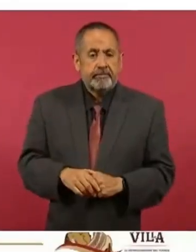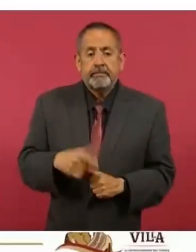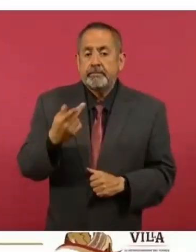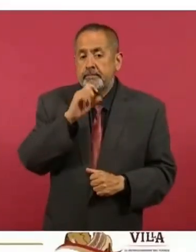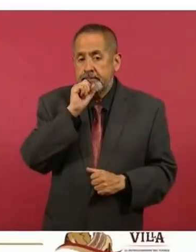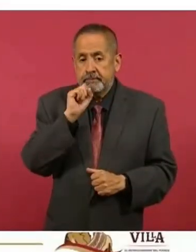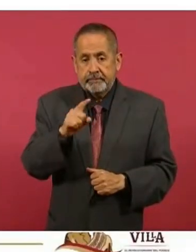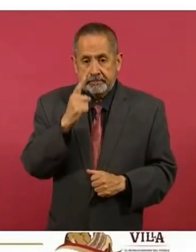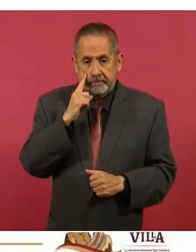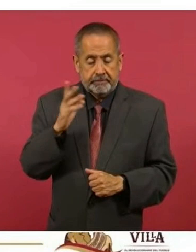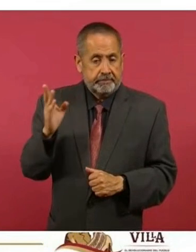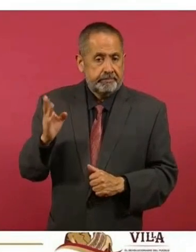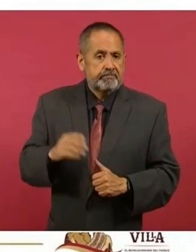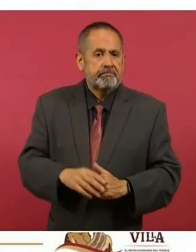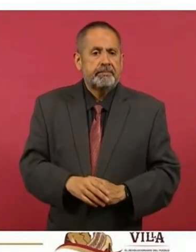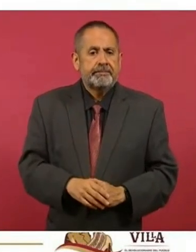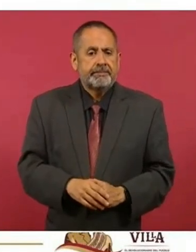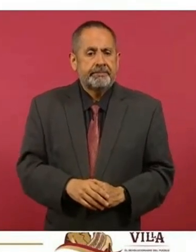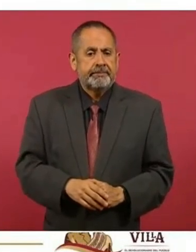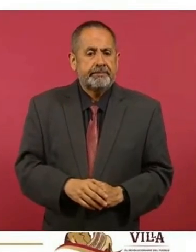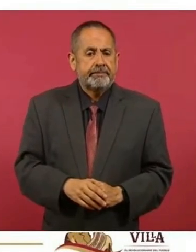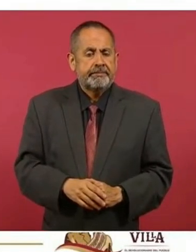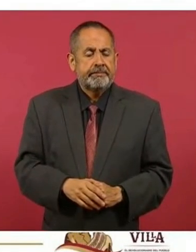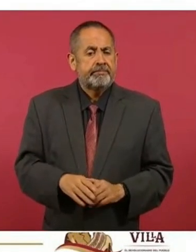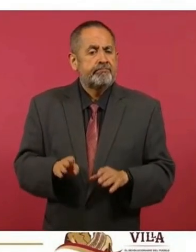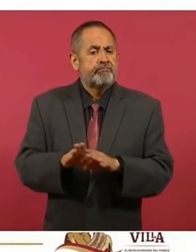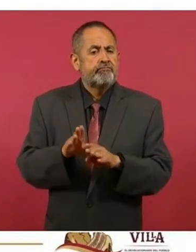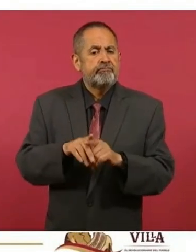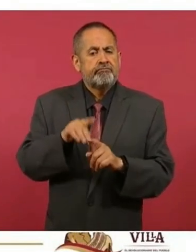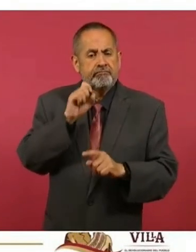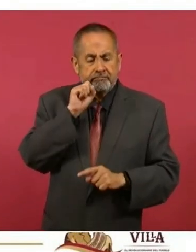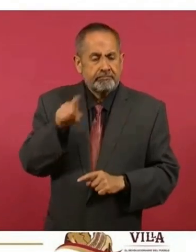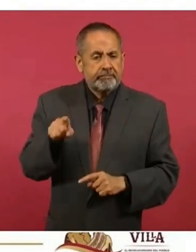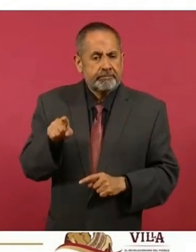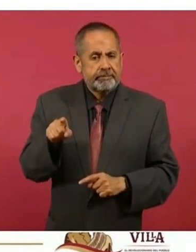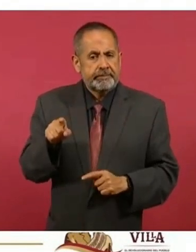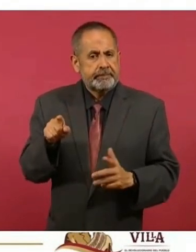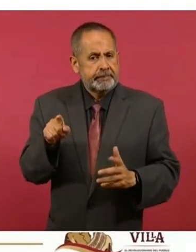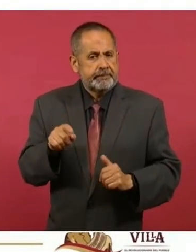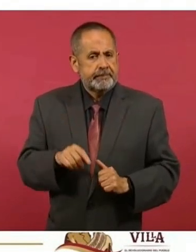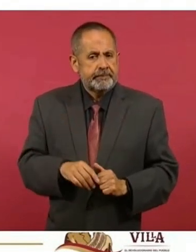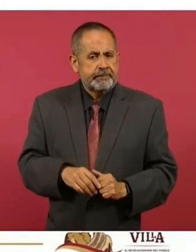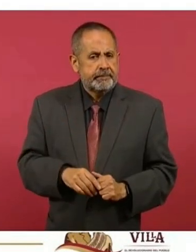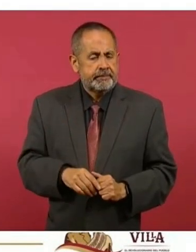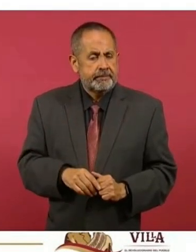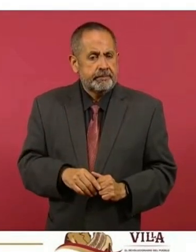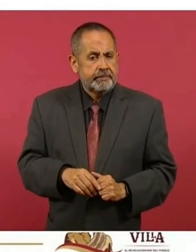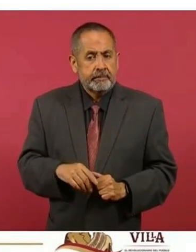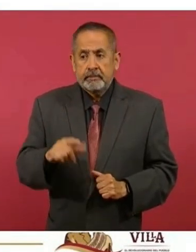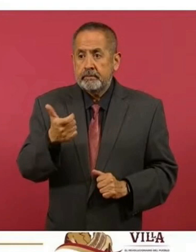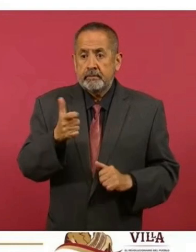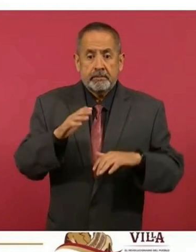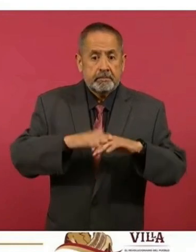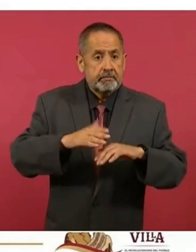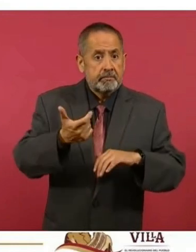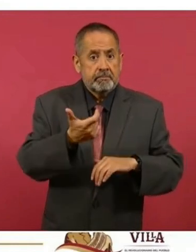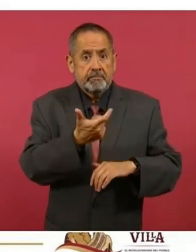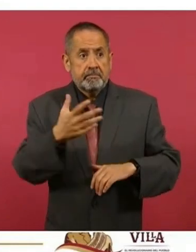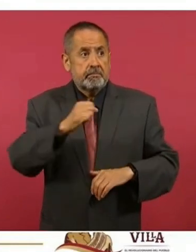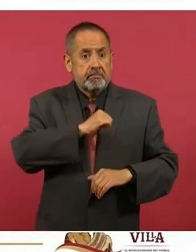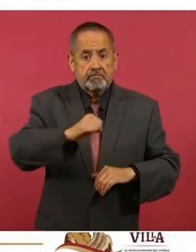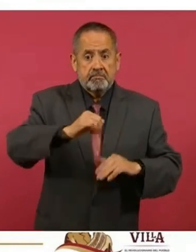el que no aumenten los precios,